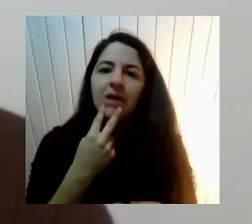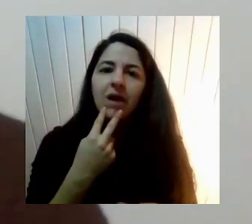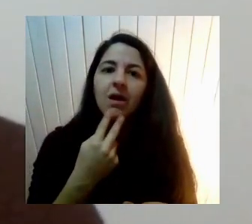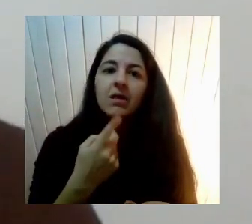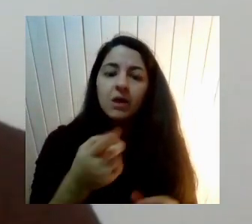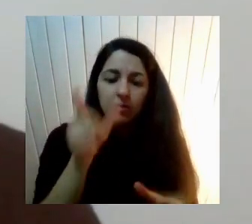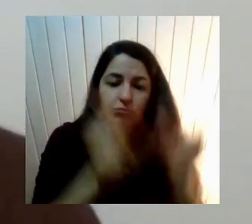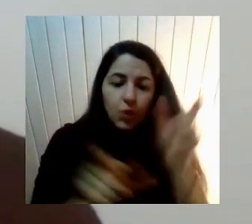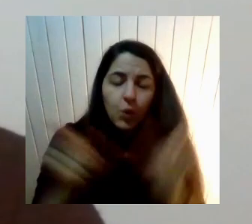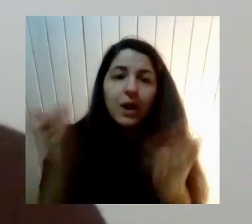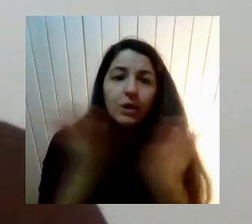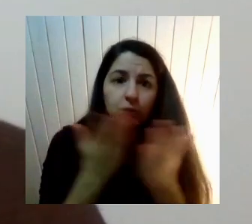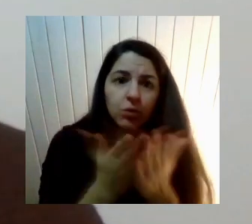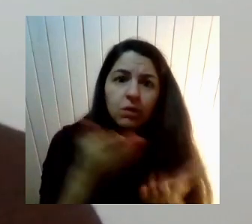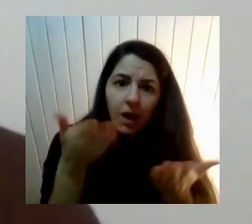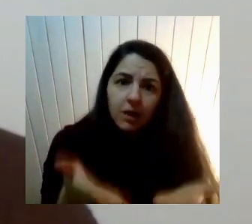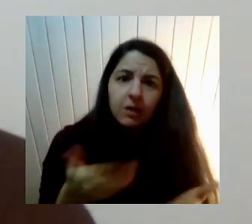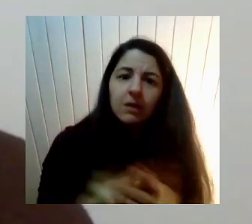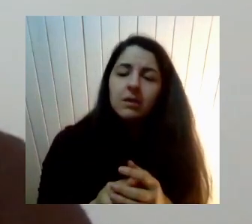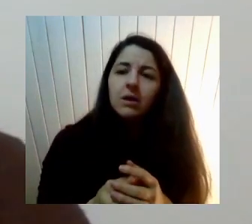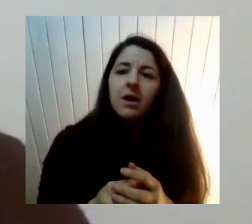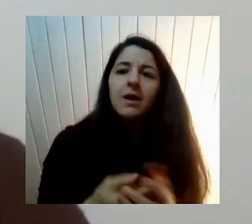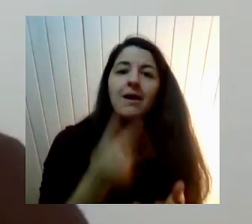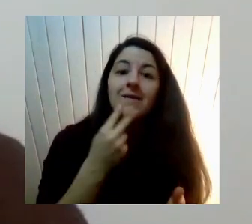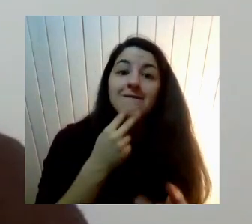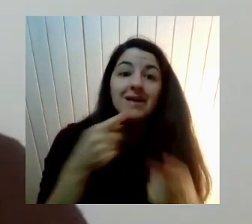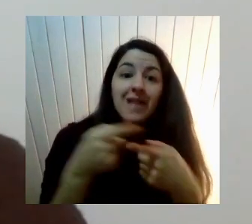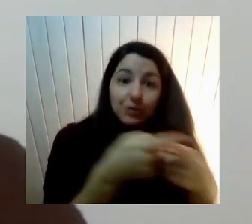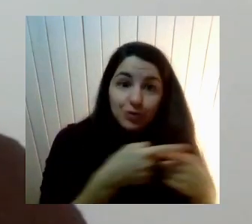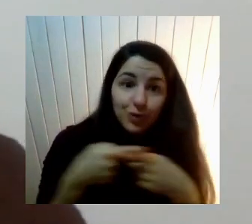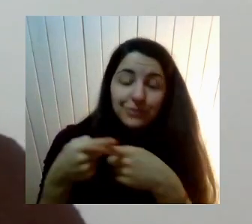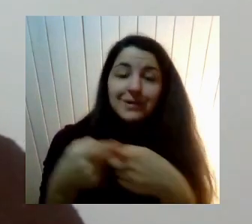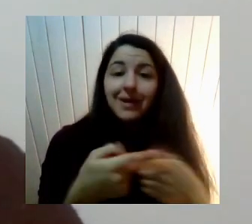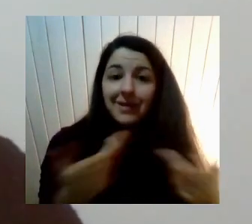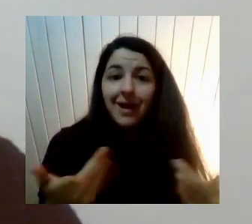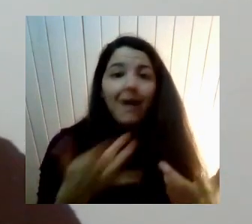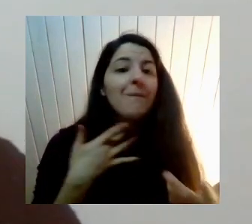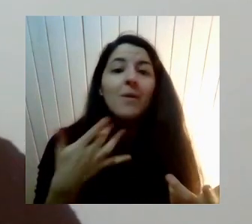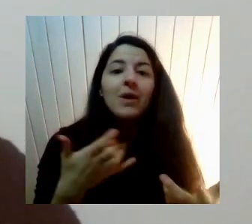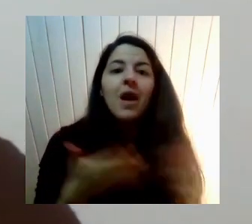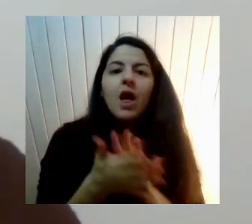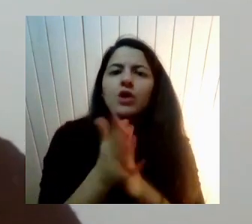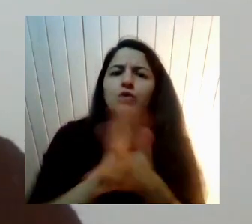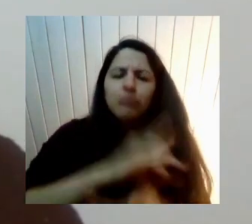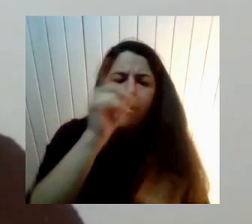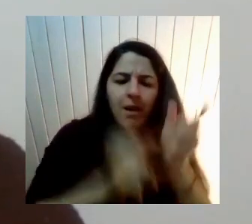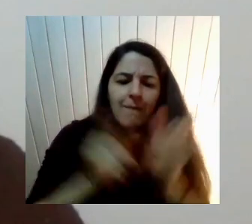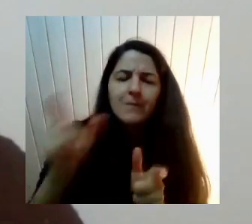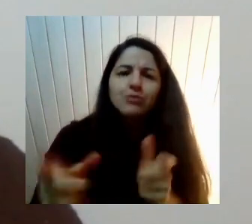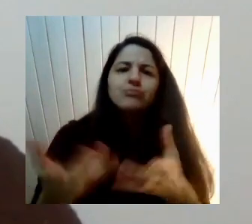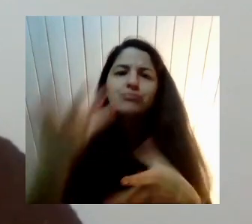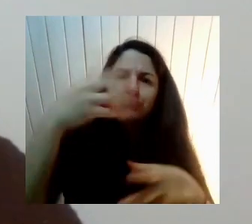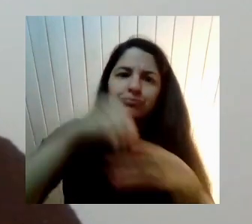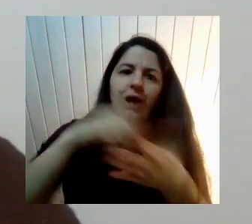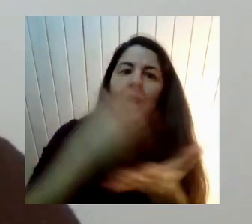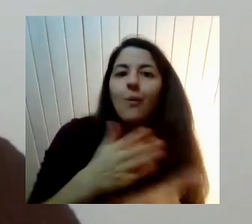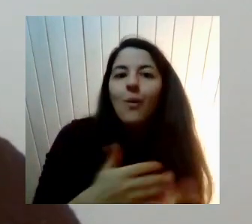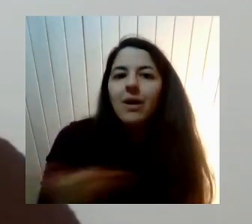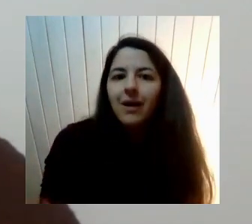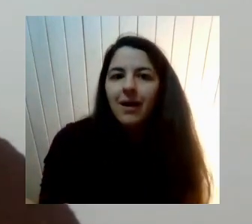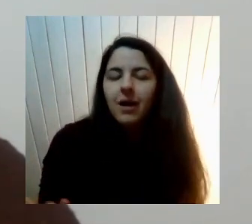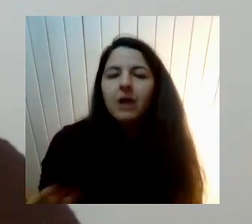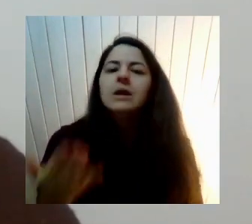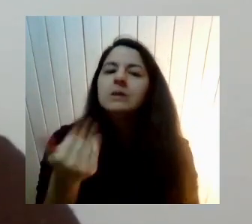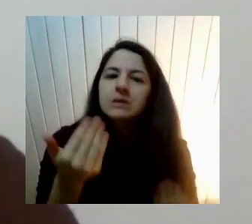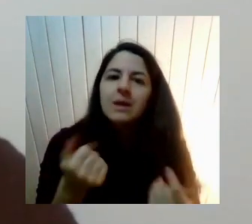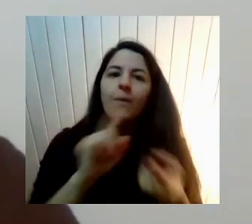Va a cambiar La vida De la sociedad Porque todo el mundo Pasa por la escuela Y es necesario Que se empiece a cambiar Cómo vamos a entender La educación